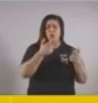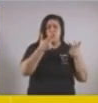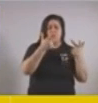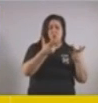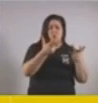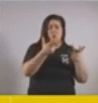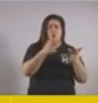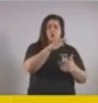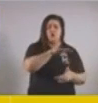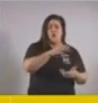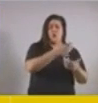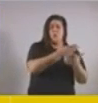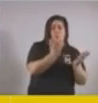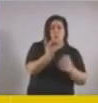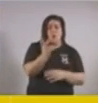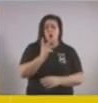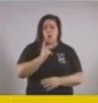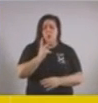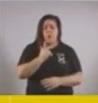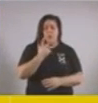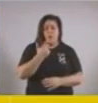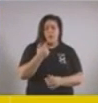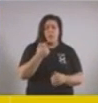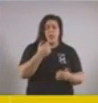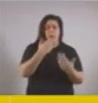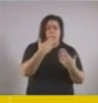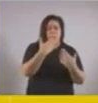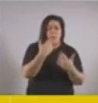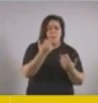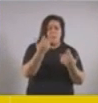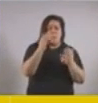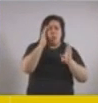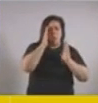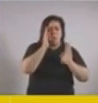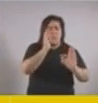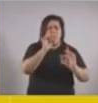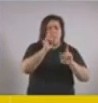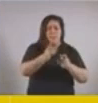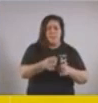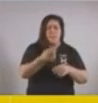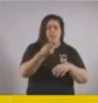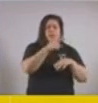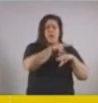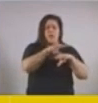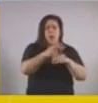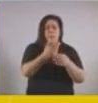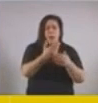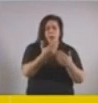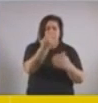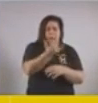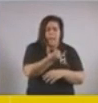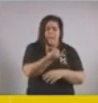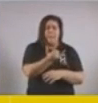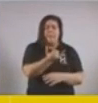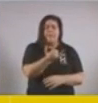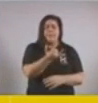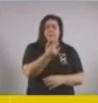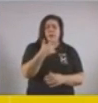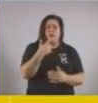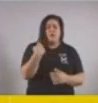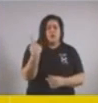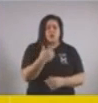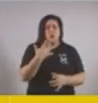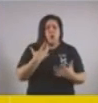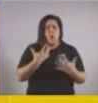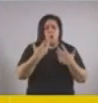público como el privado tienen capacidad de respuesta y de atención, tienen por supuesto camas disponibles y nosotros vamos a hacer todos los esfuerzos que tengamos que